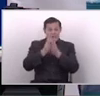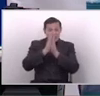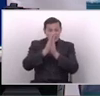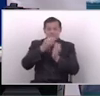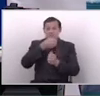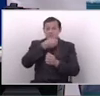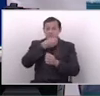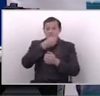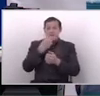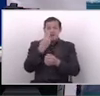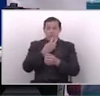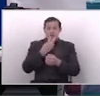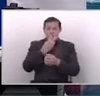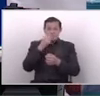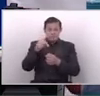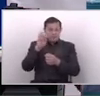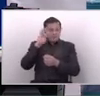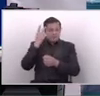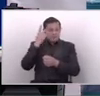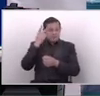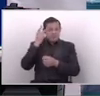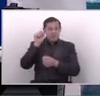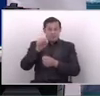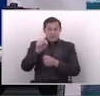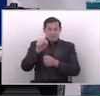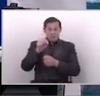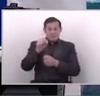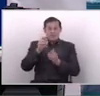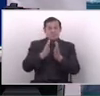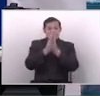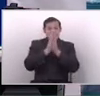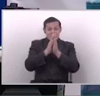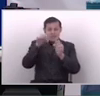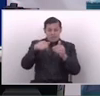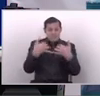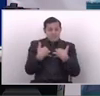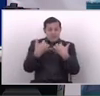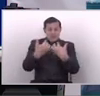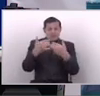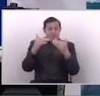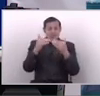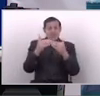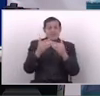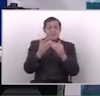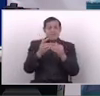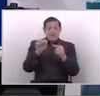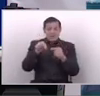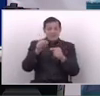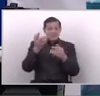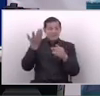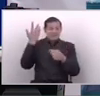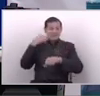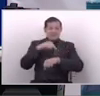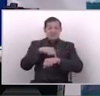un informe verbal al respecto. Y esto, de hecho, no lo pedimos para esta plenaria, sino que esto fue